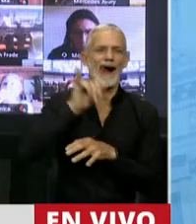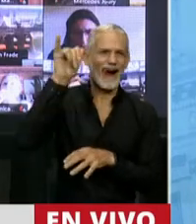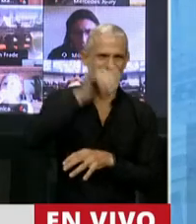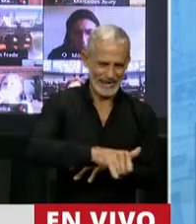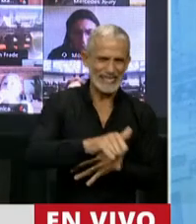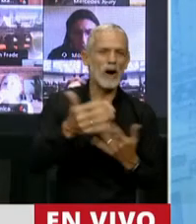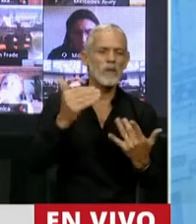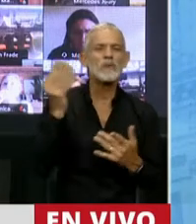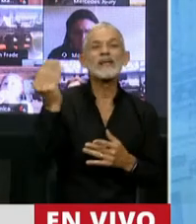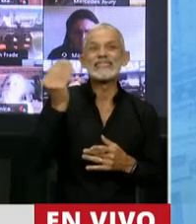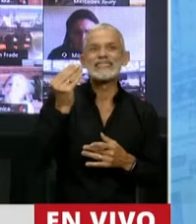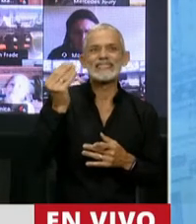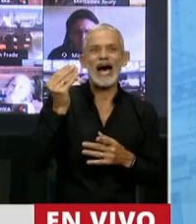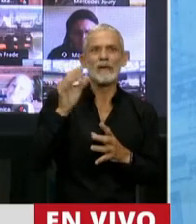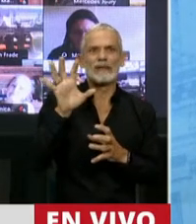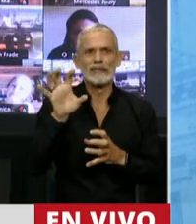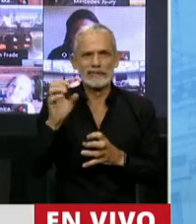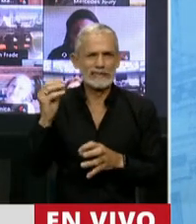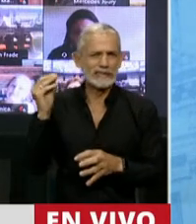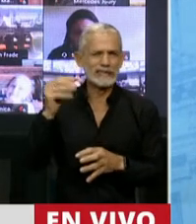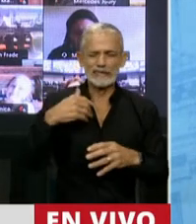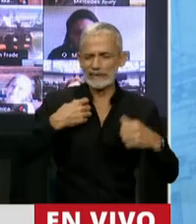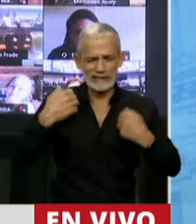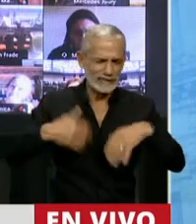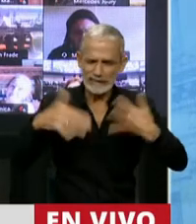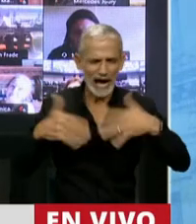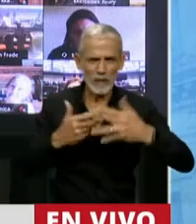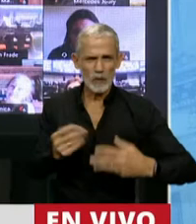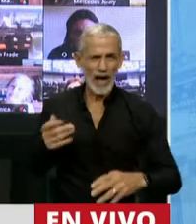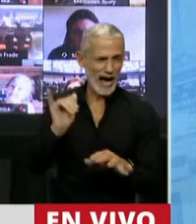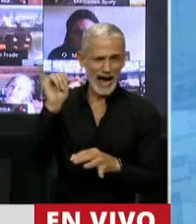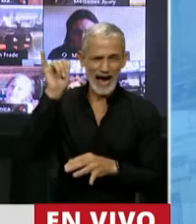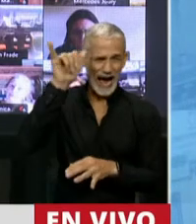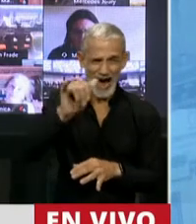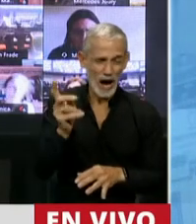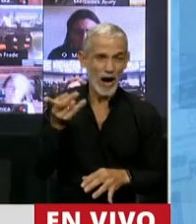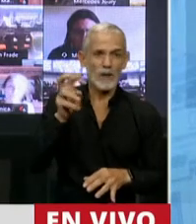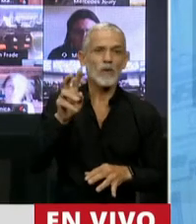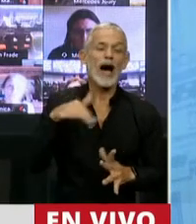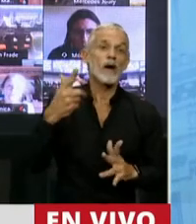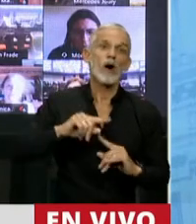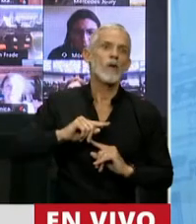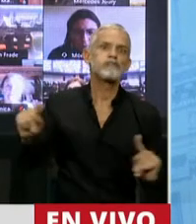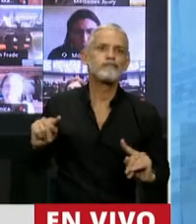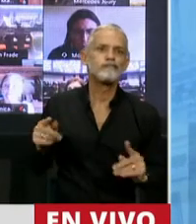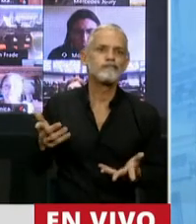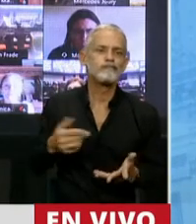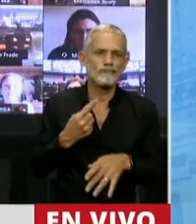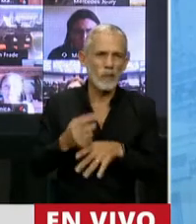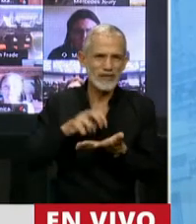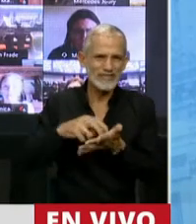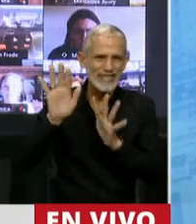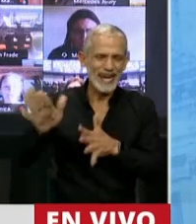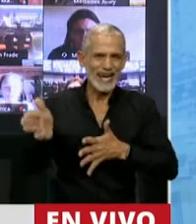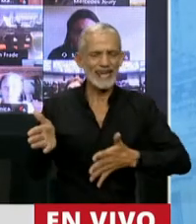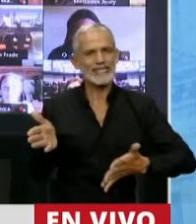el día sábado a los atropellos. Otros no lo lograron. La